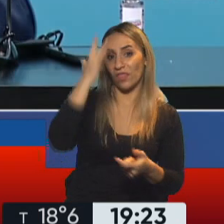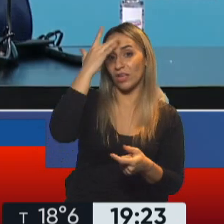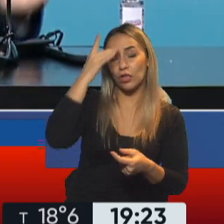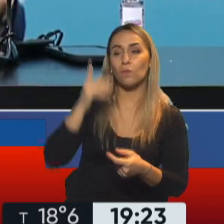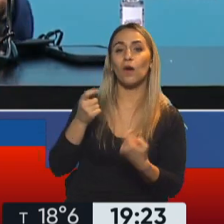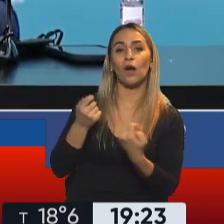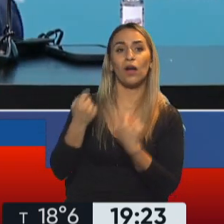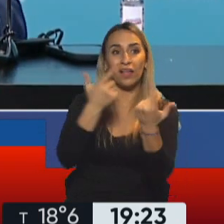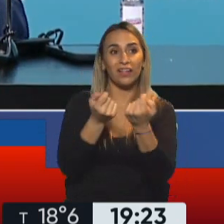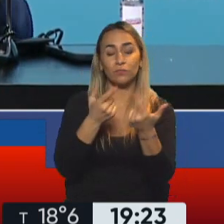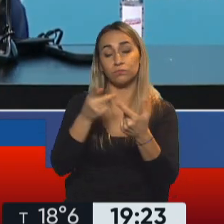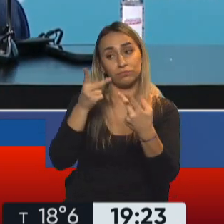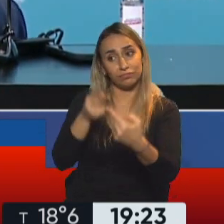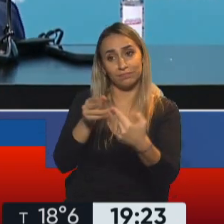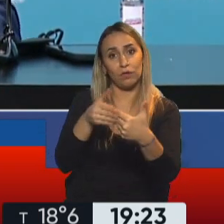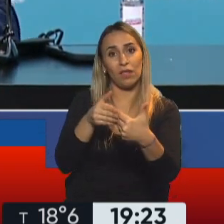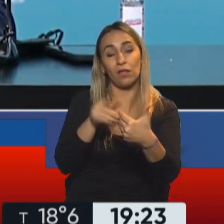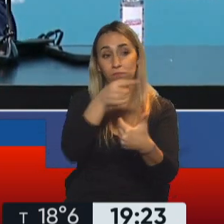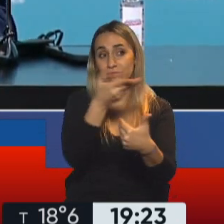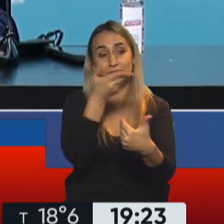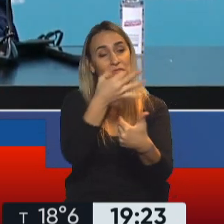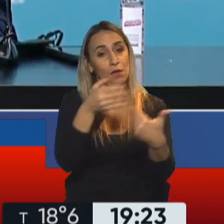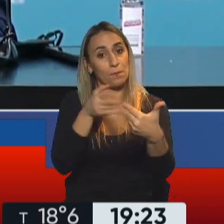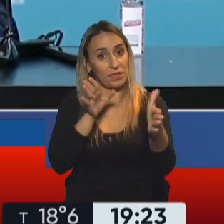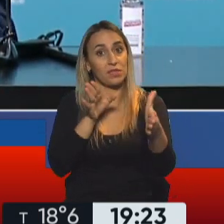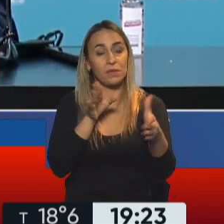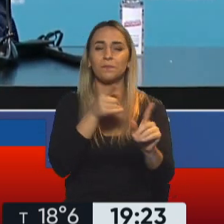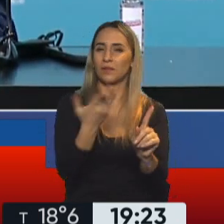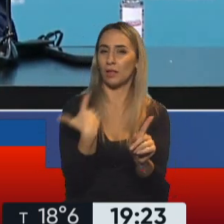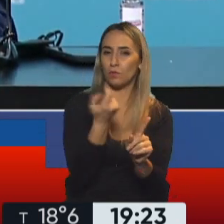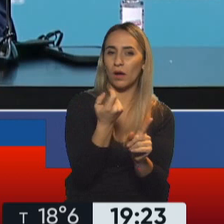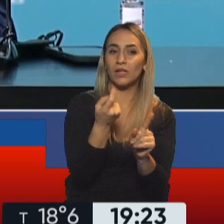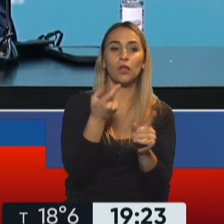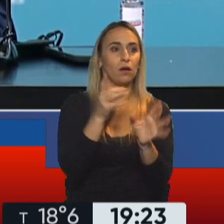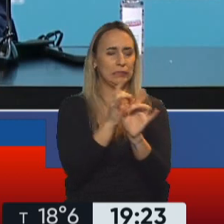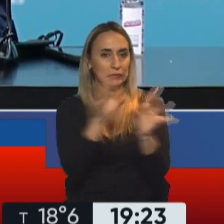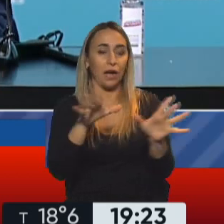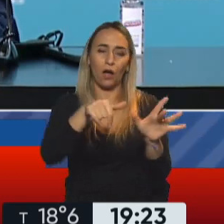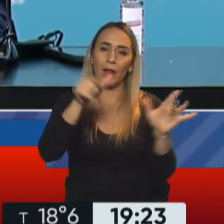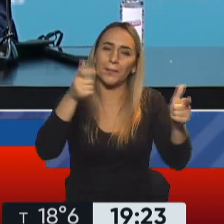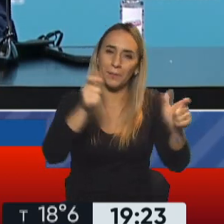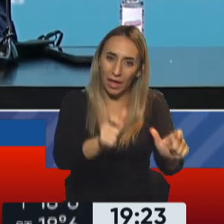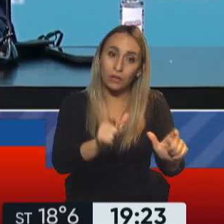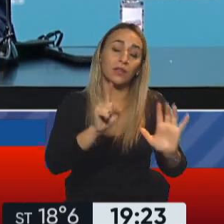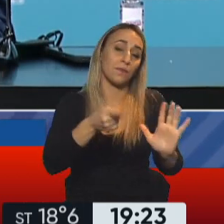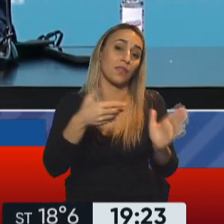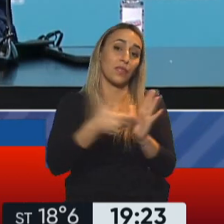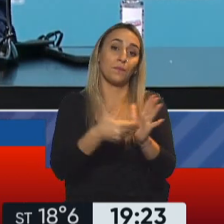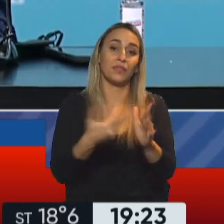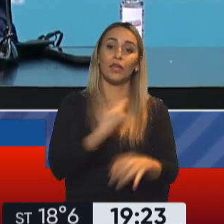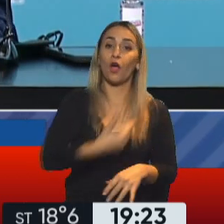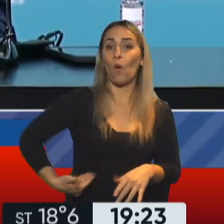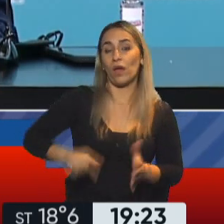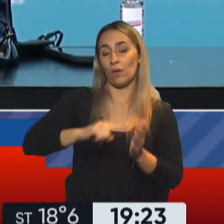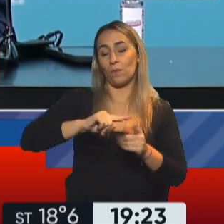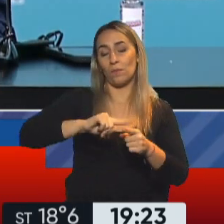tuvo su pico de casos hace muy poquito, ahora empezaron a reducirse, así que también depende de una definición política del gobierno